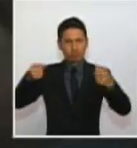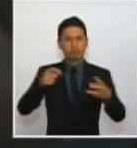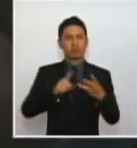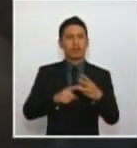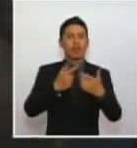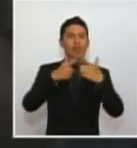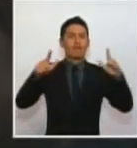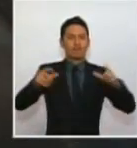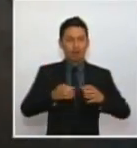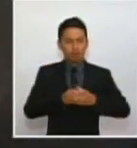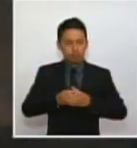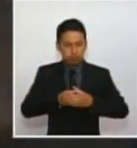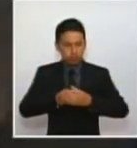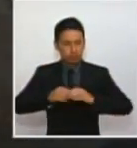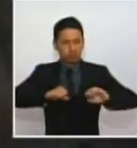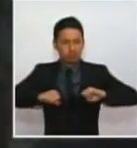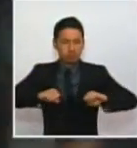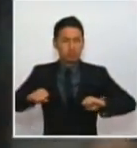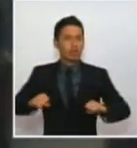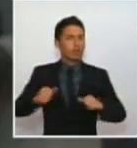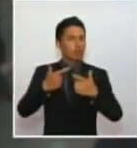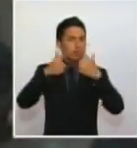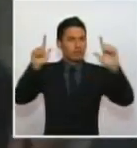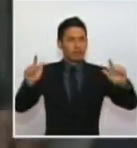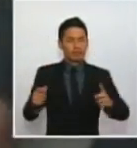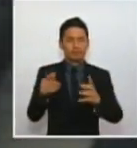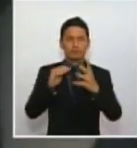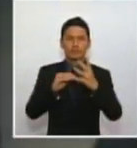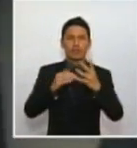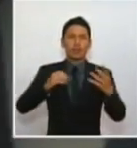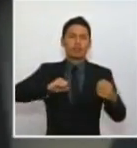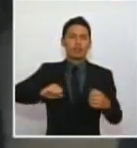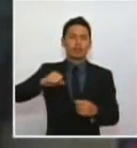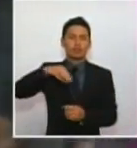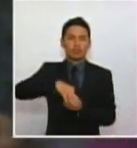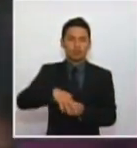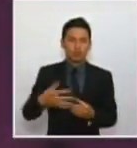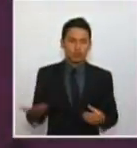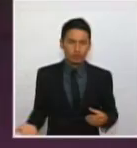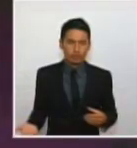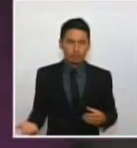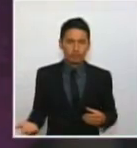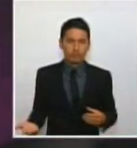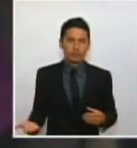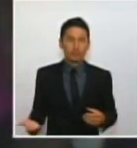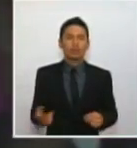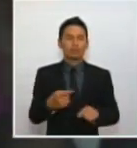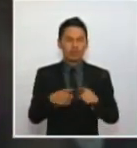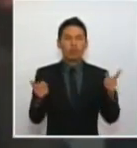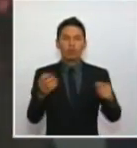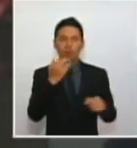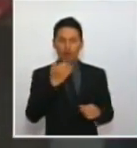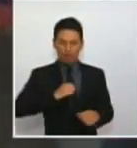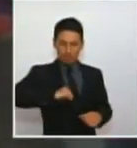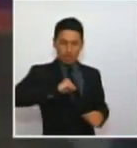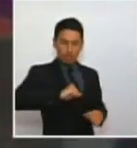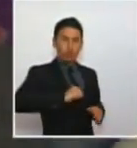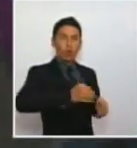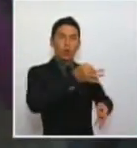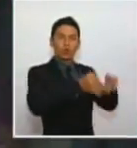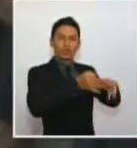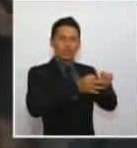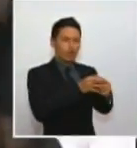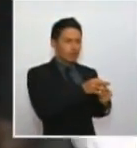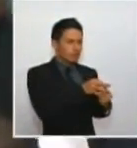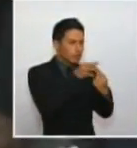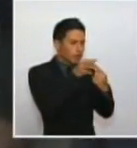la libertad de movilidad, el derecho al voto, pero ¿dónde está entonces el derecho a tener una justicia